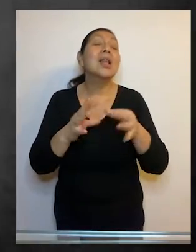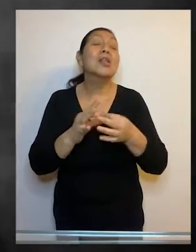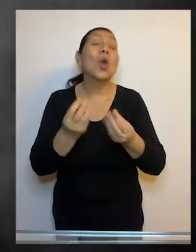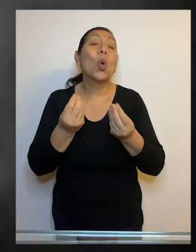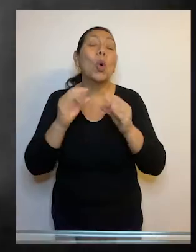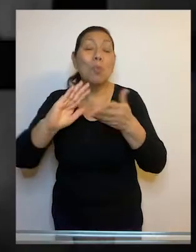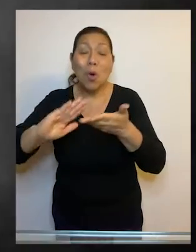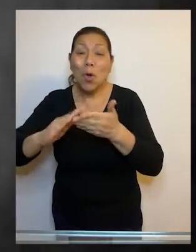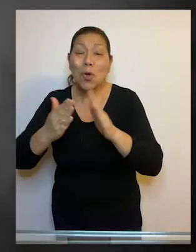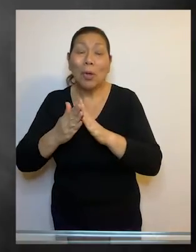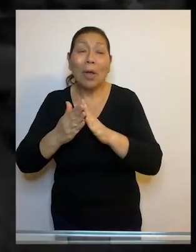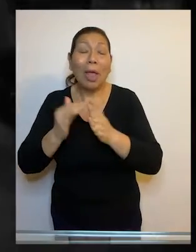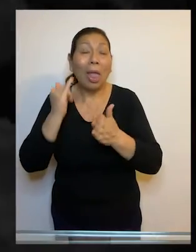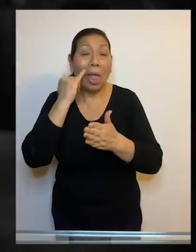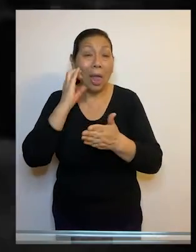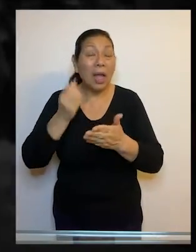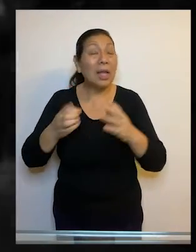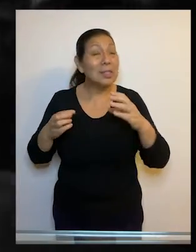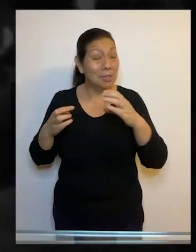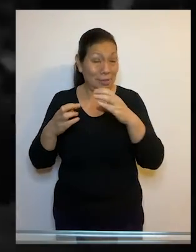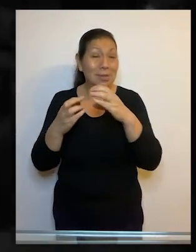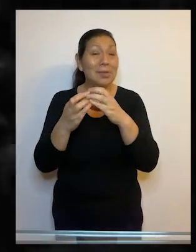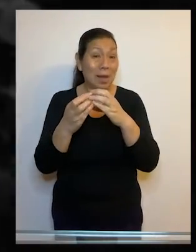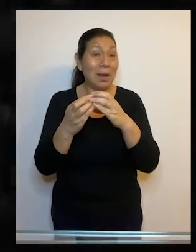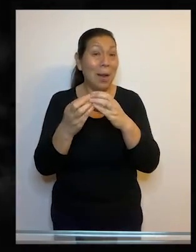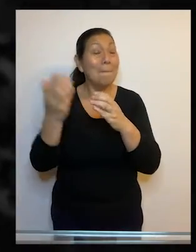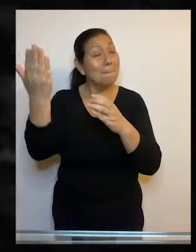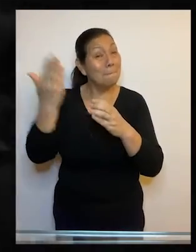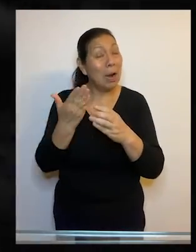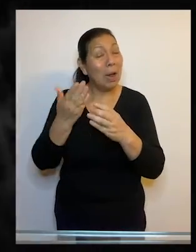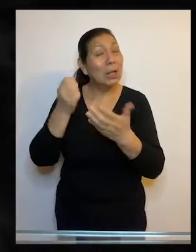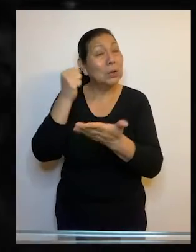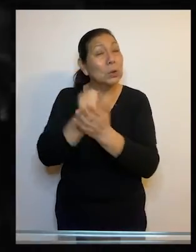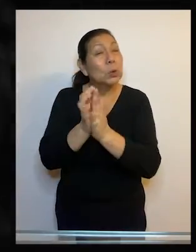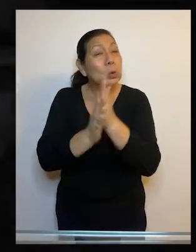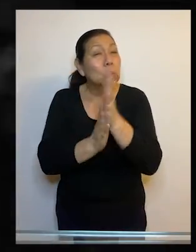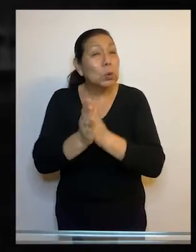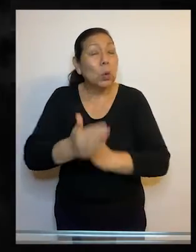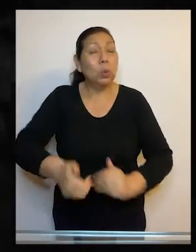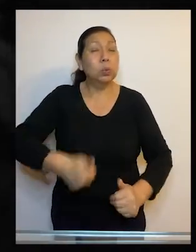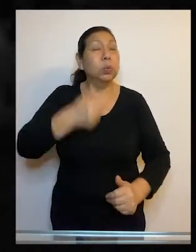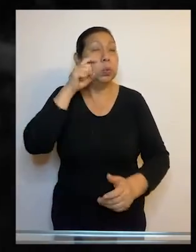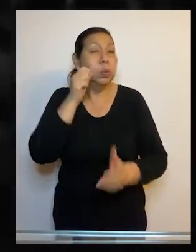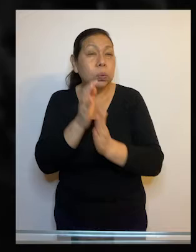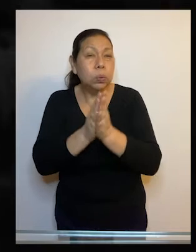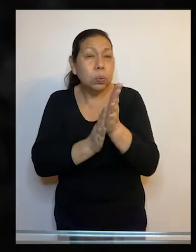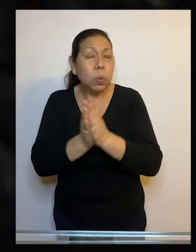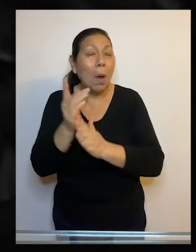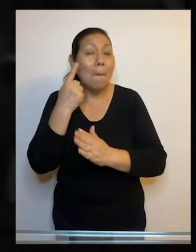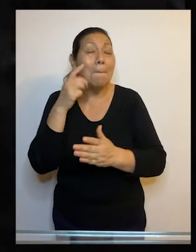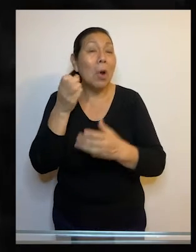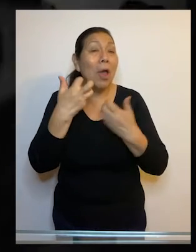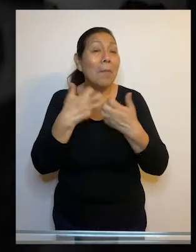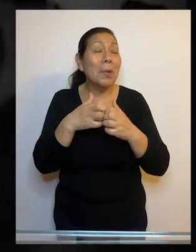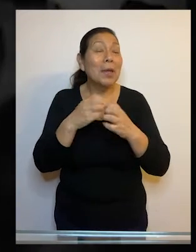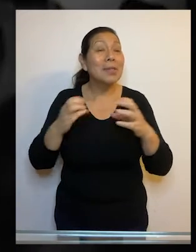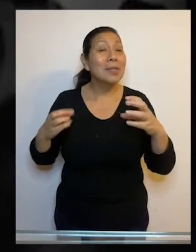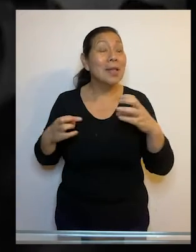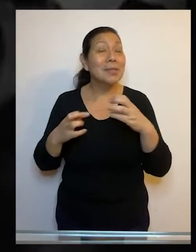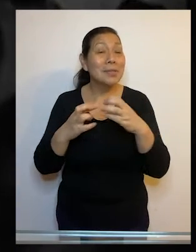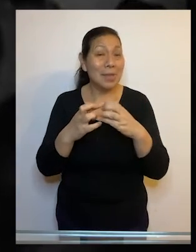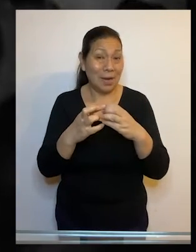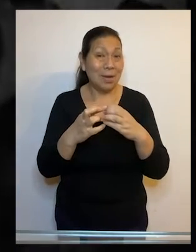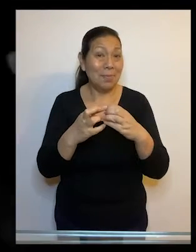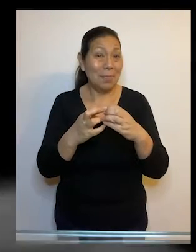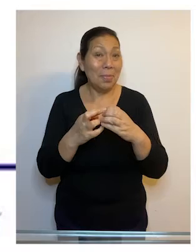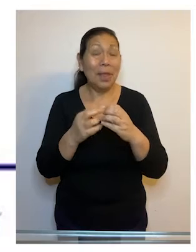historia de cómo una comunidad pequeña de Cerro de Pasco fue repentinamente asediada por el capitalismo salvaje, encarnado por la empresa Cerro